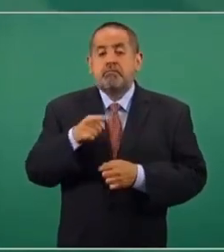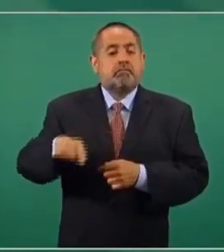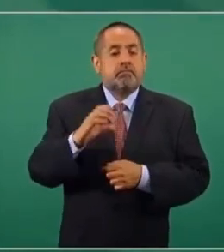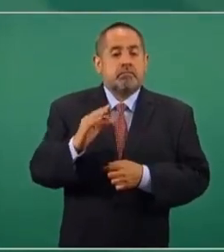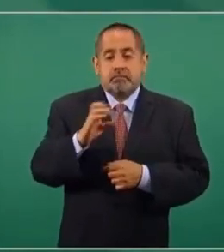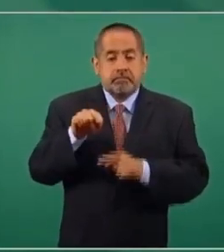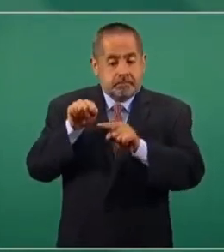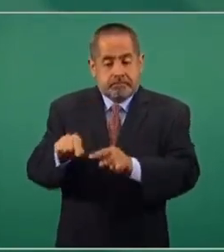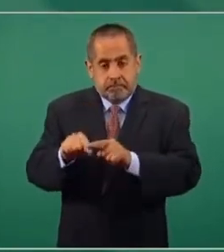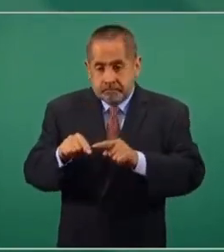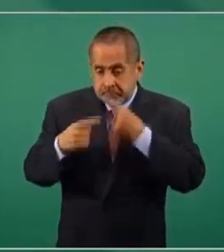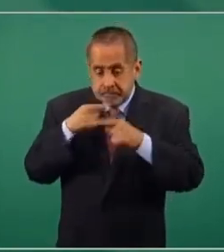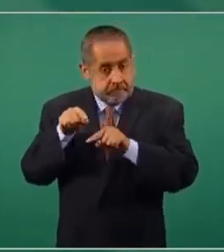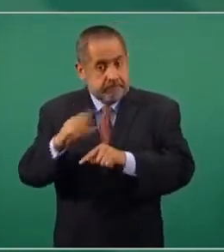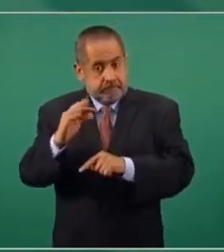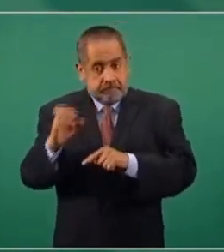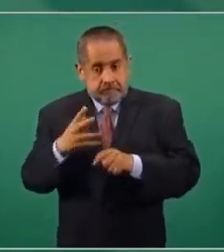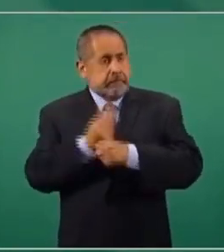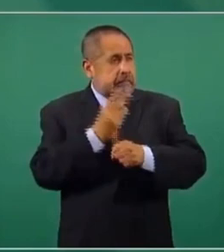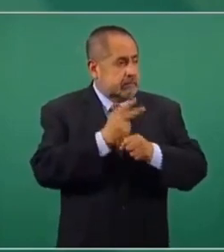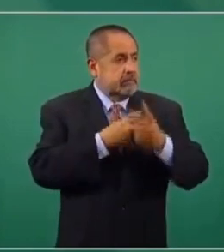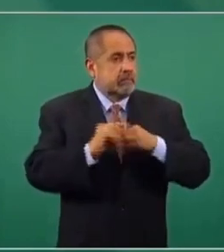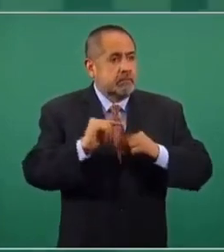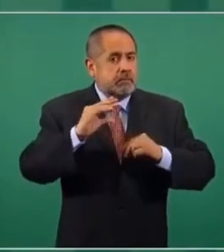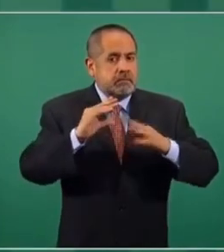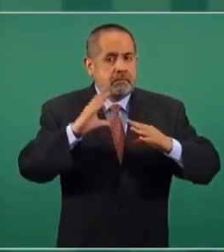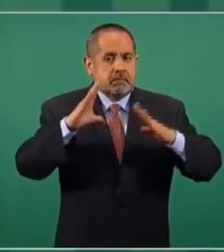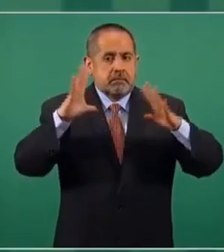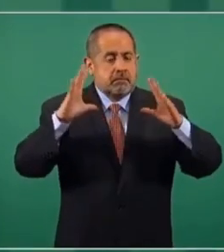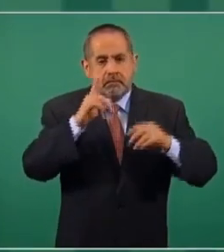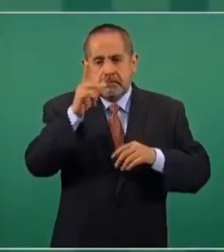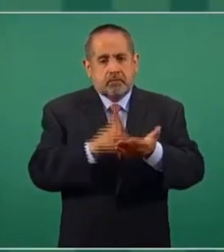por los técnicos de la Comisión Federal de Electricidad, ya se está restableciendo el servicio.